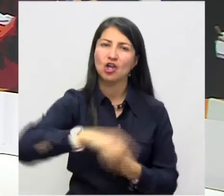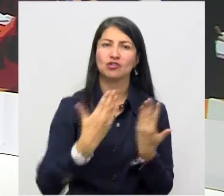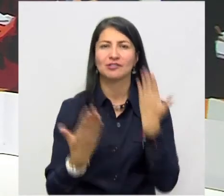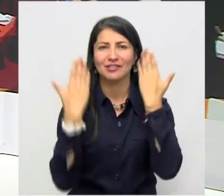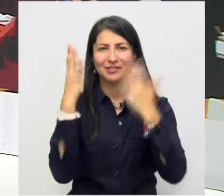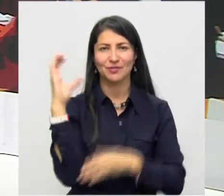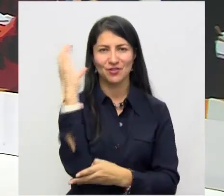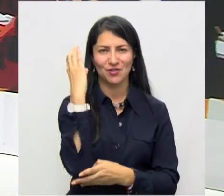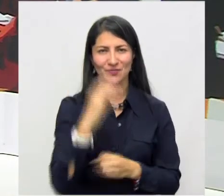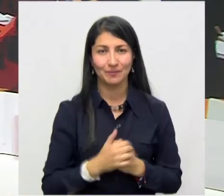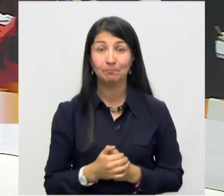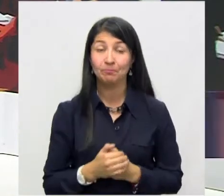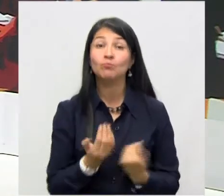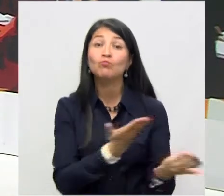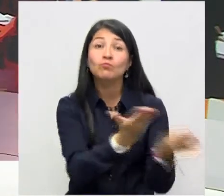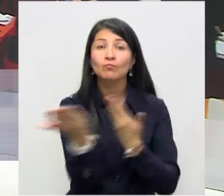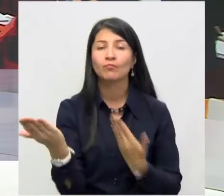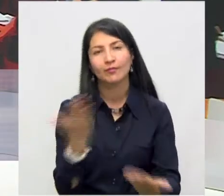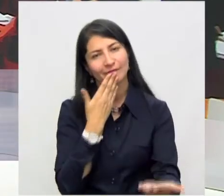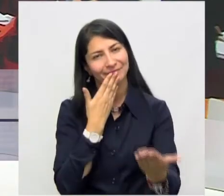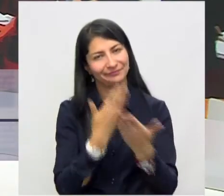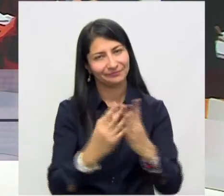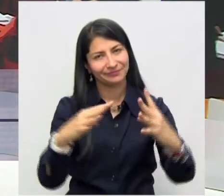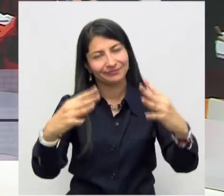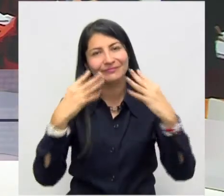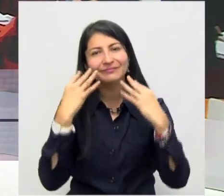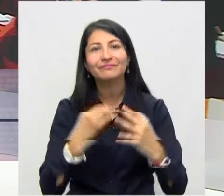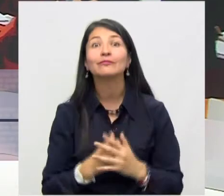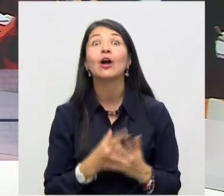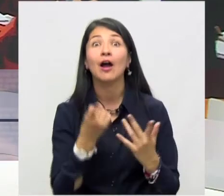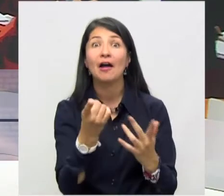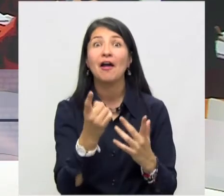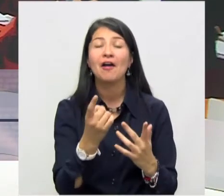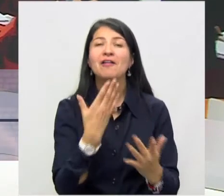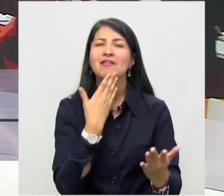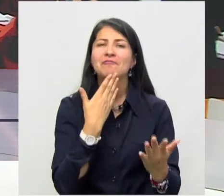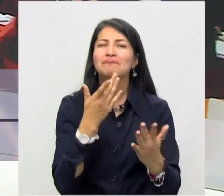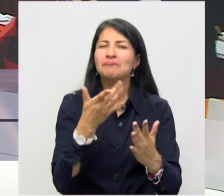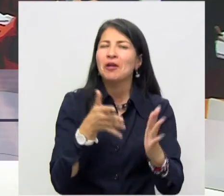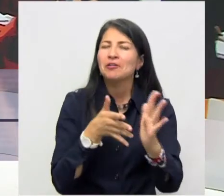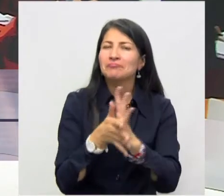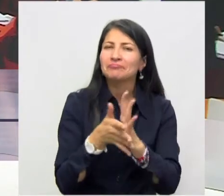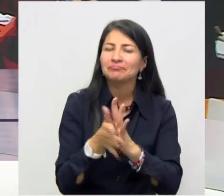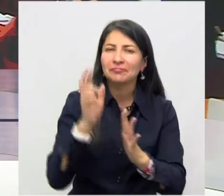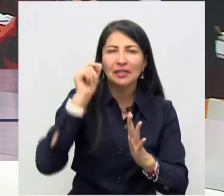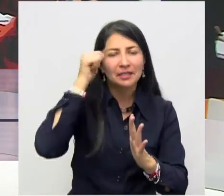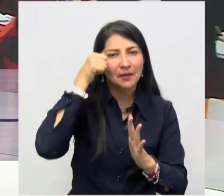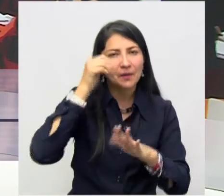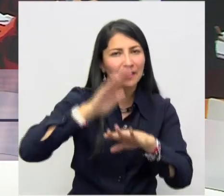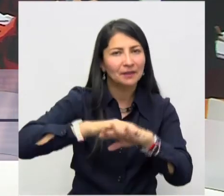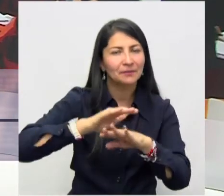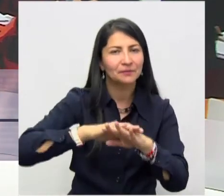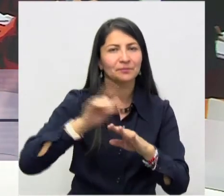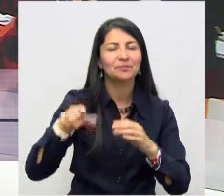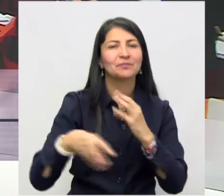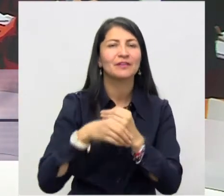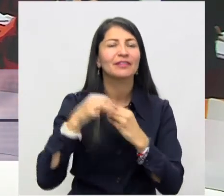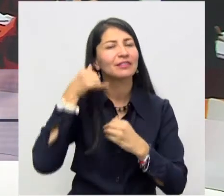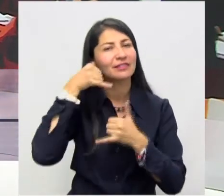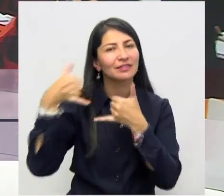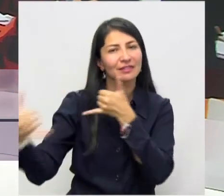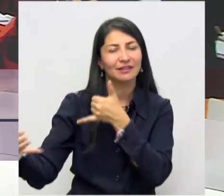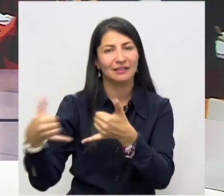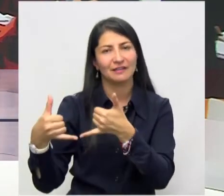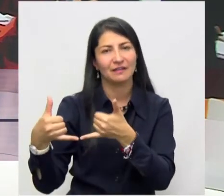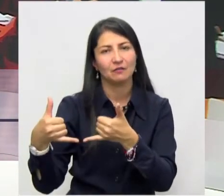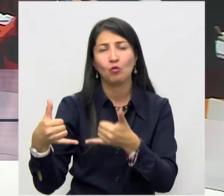beneficio de todos los colombianos. A ustedes, una vez más, muchas gracias por habernos acompañado. Le recuerdo que esta entidad ha habilitado una